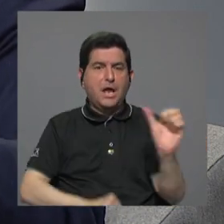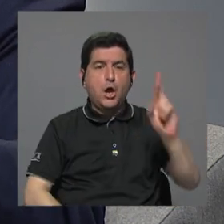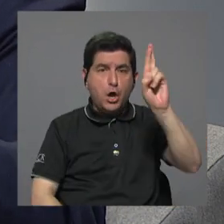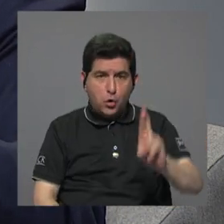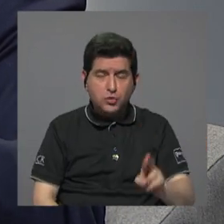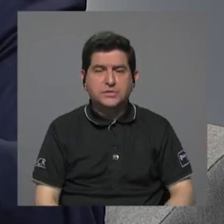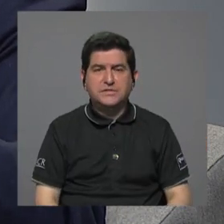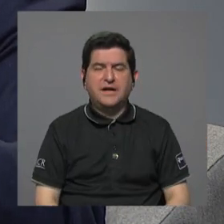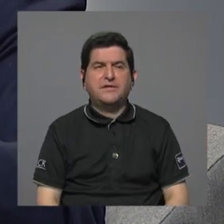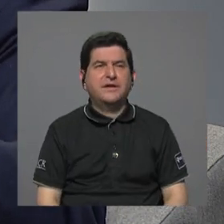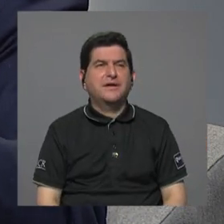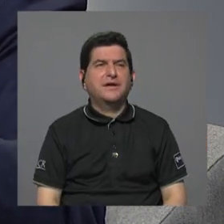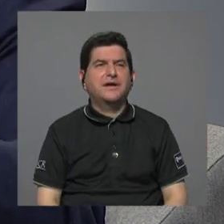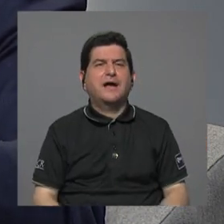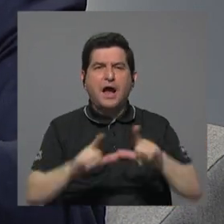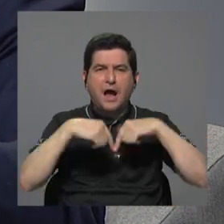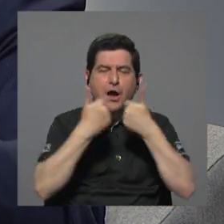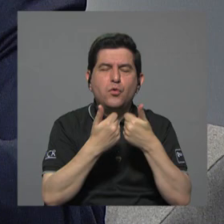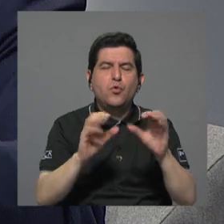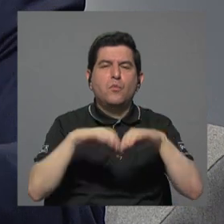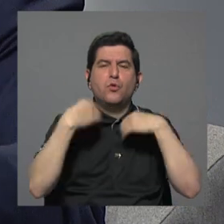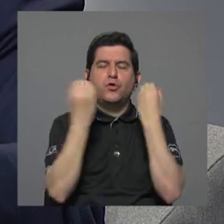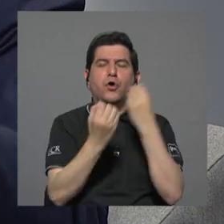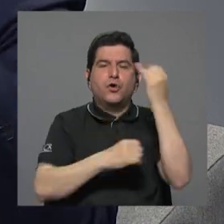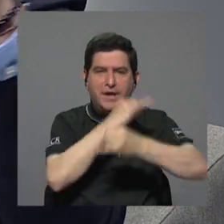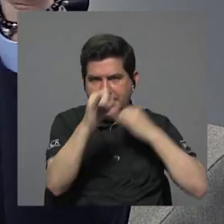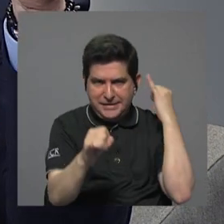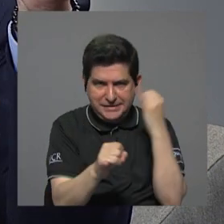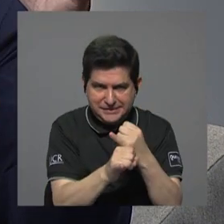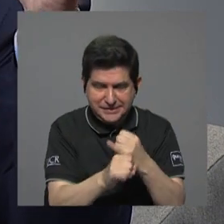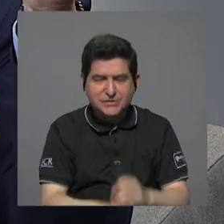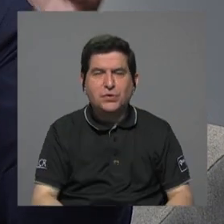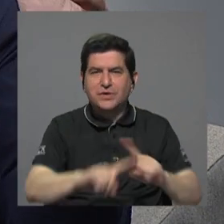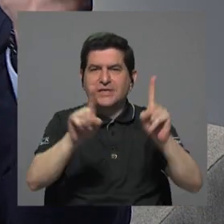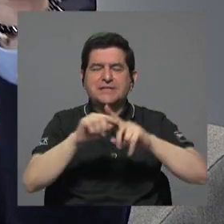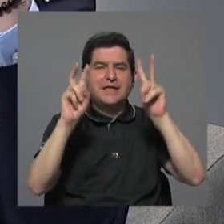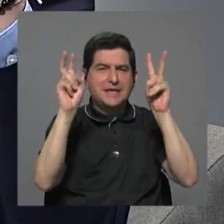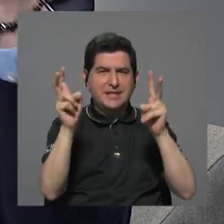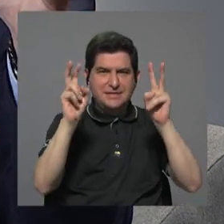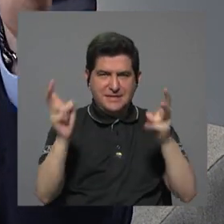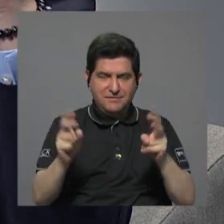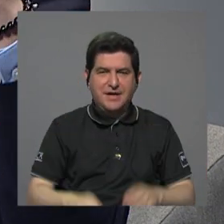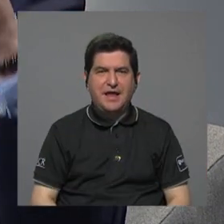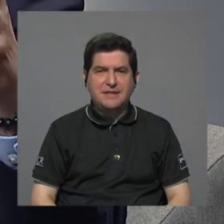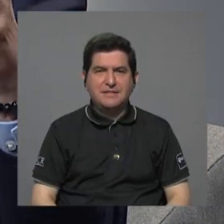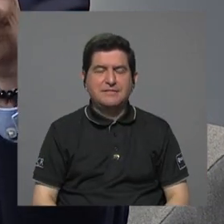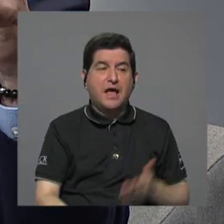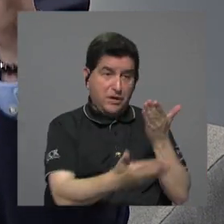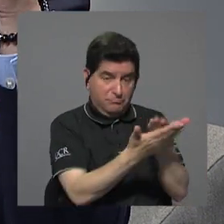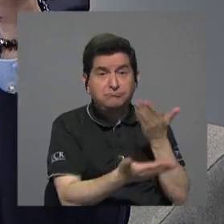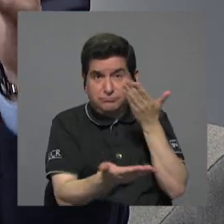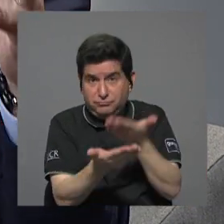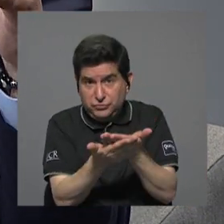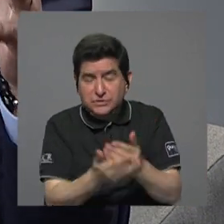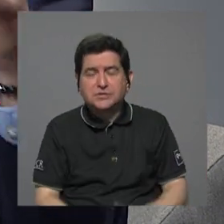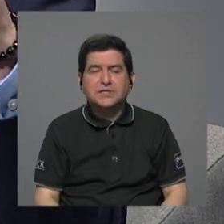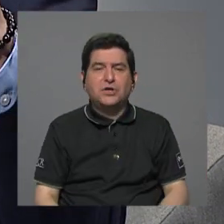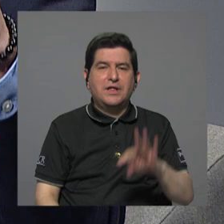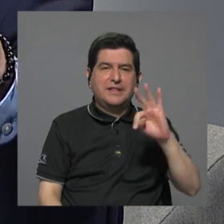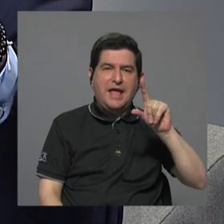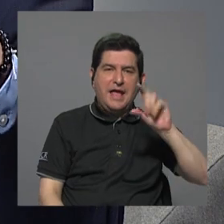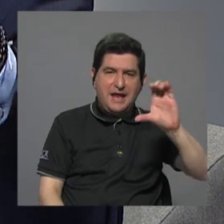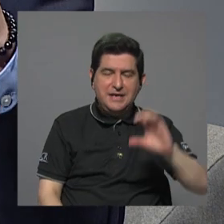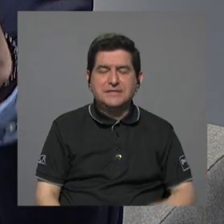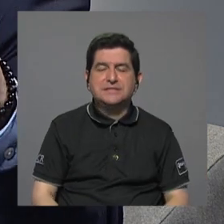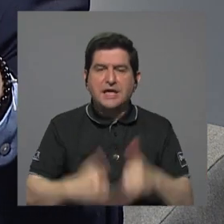Rica pertenece a un conglomerado de organismos internacionales y de un montón de temas de afuera concesiones tratados de libre comercio que llegó